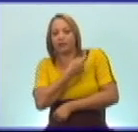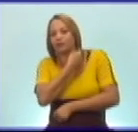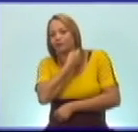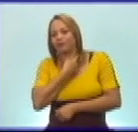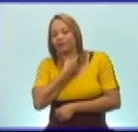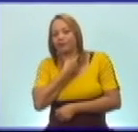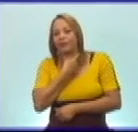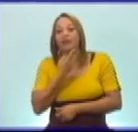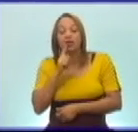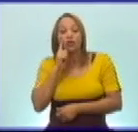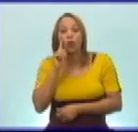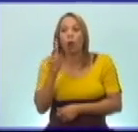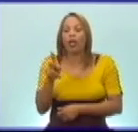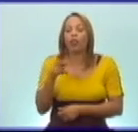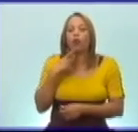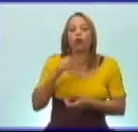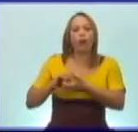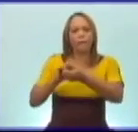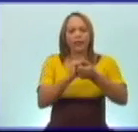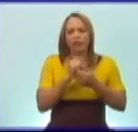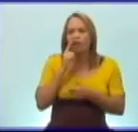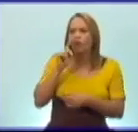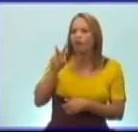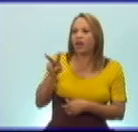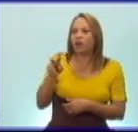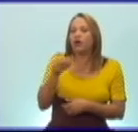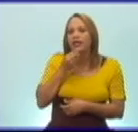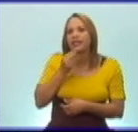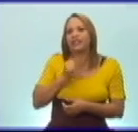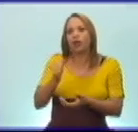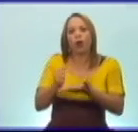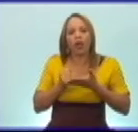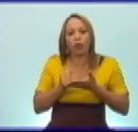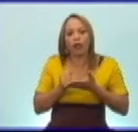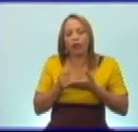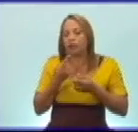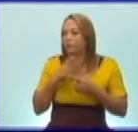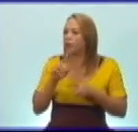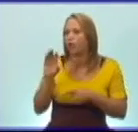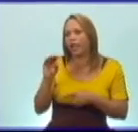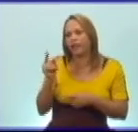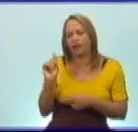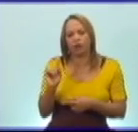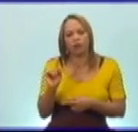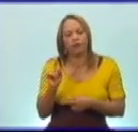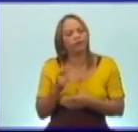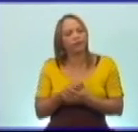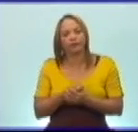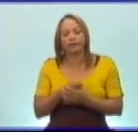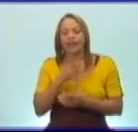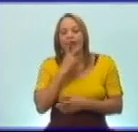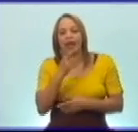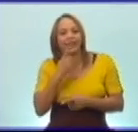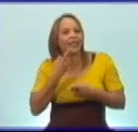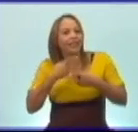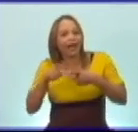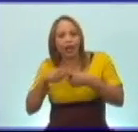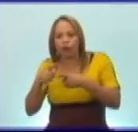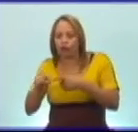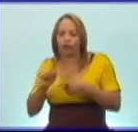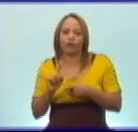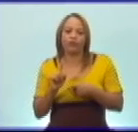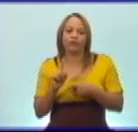Cuando sus compañeros lo vieron herido, trataron de recogerlo, pero él les dijo, atiendan a los demás,